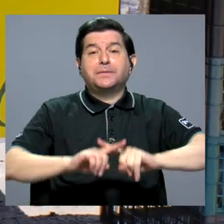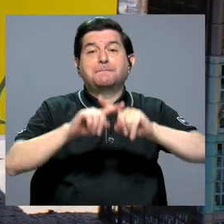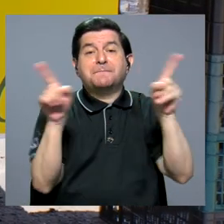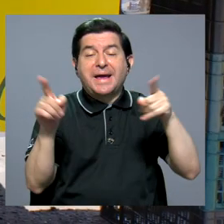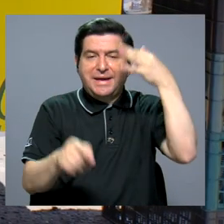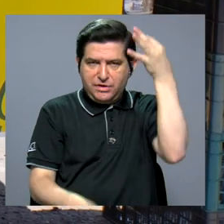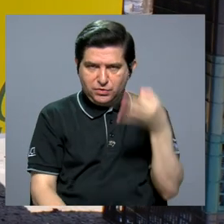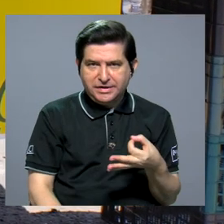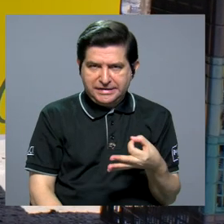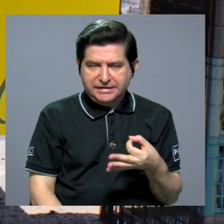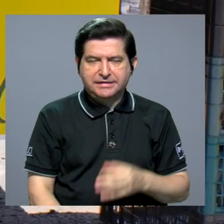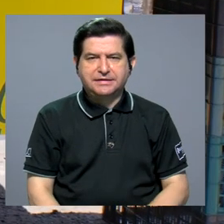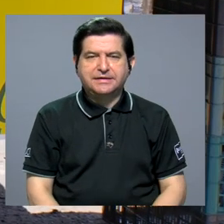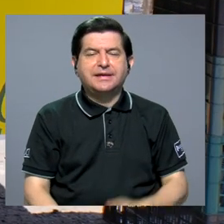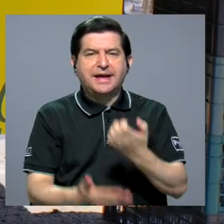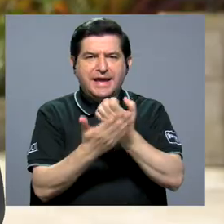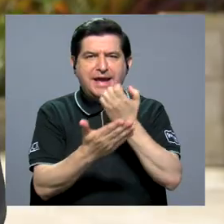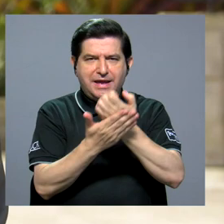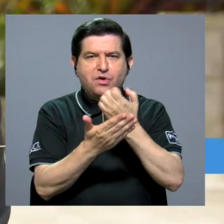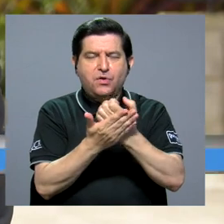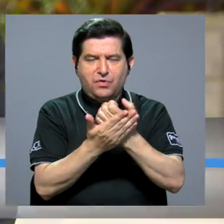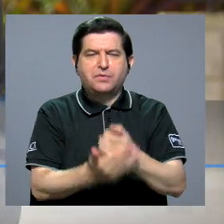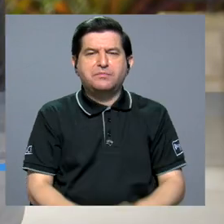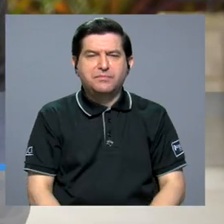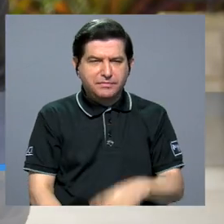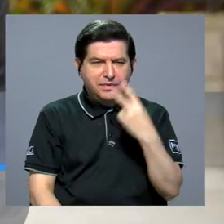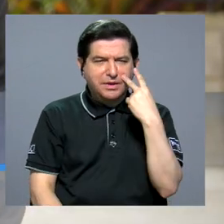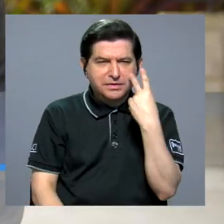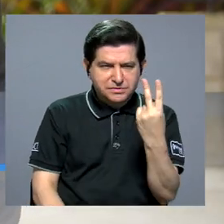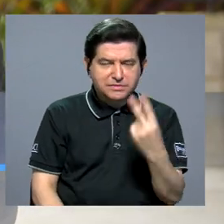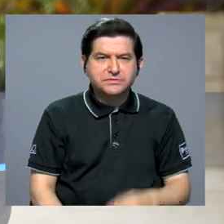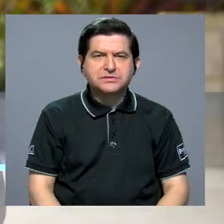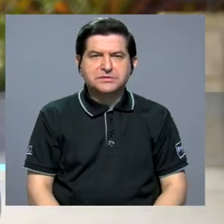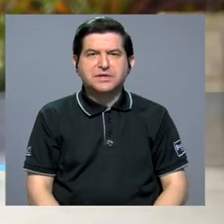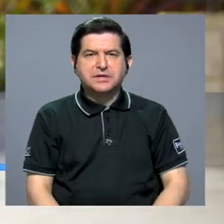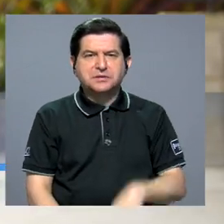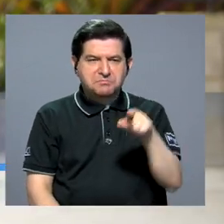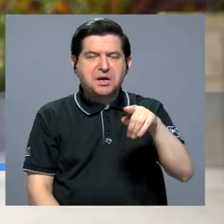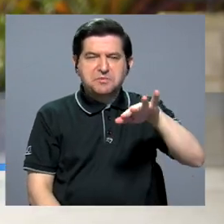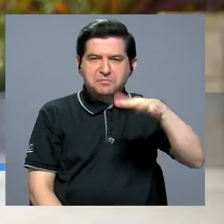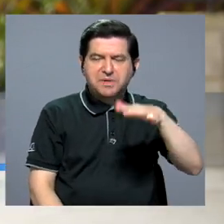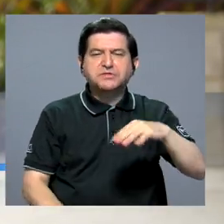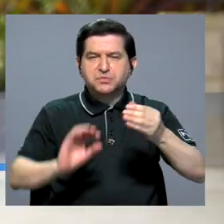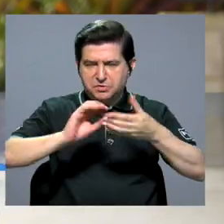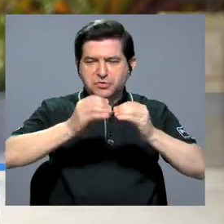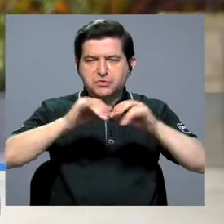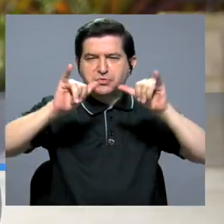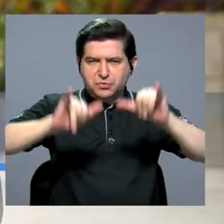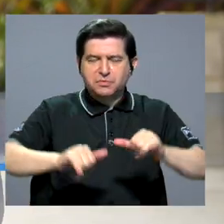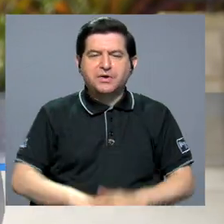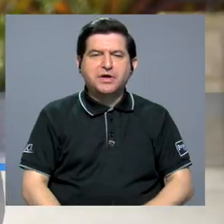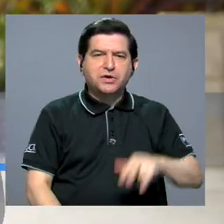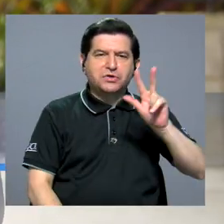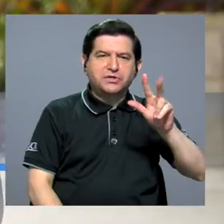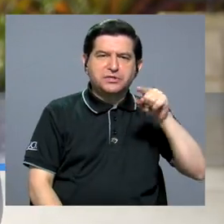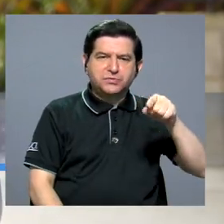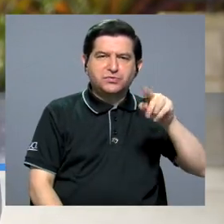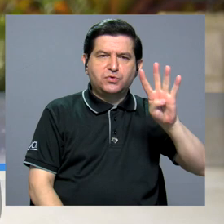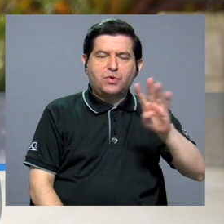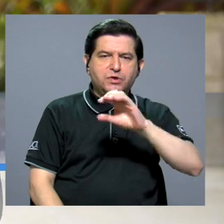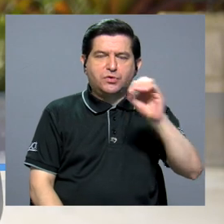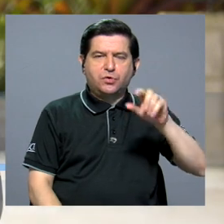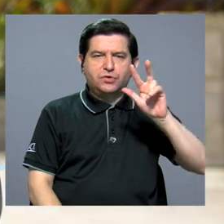pero creemos que la economía se ve que va a caer más o menos en ese rango, en 3.4 o 3